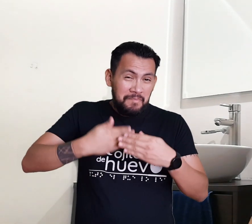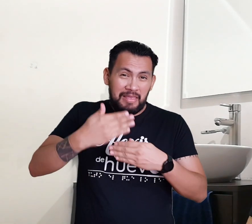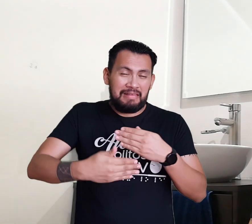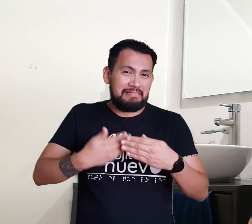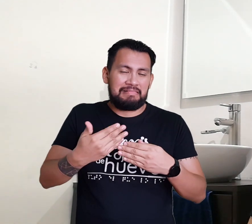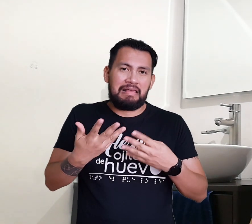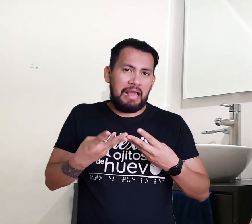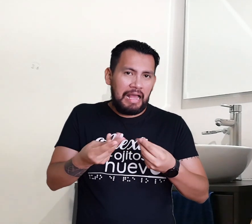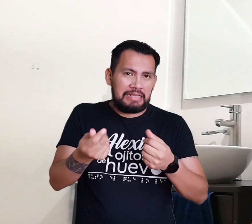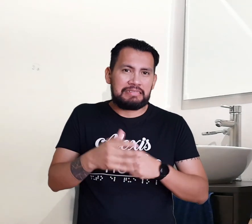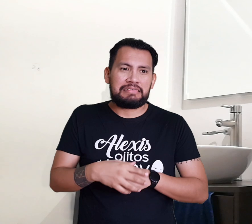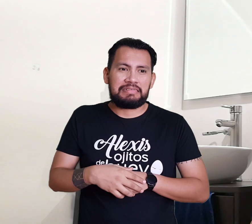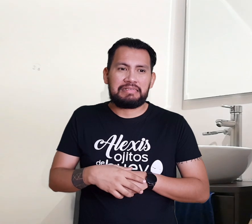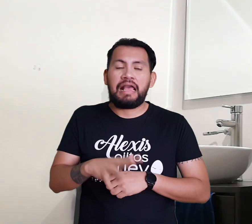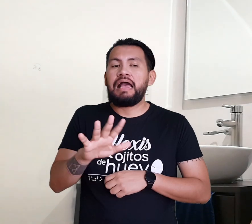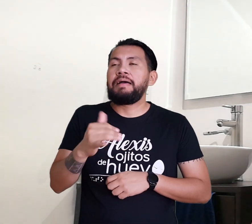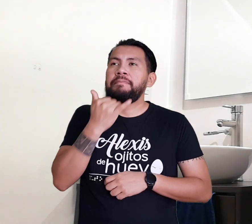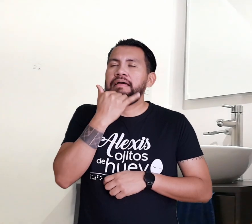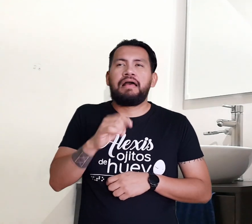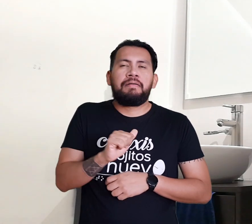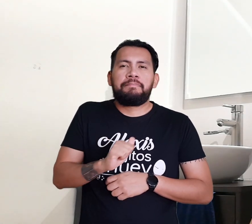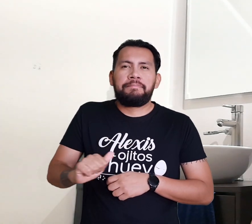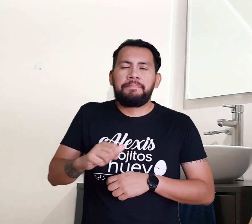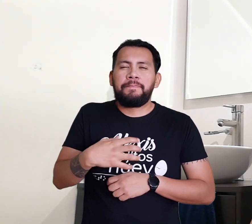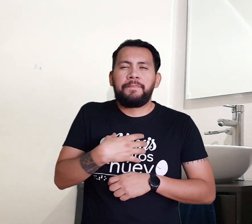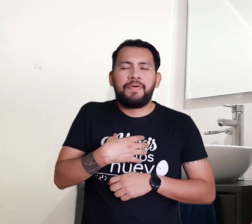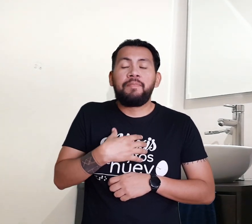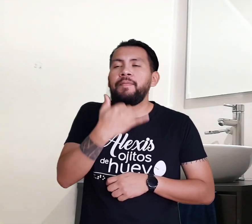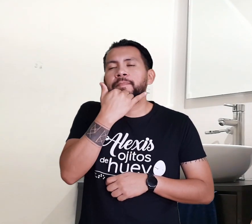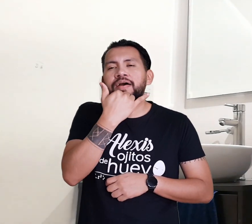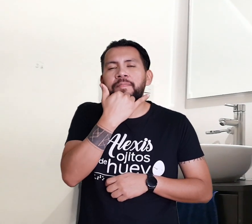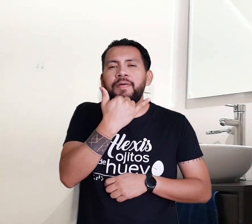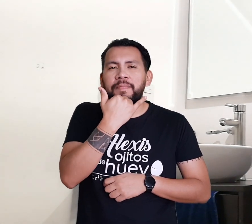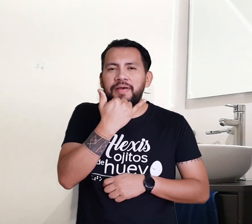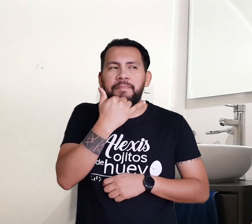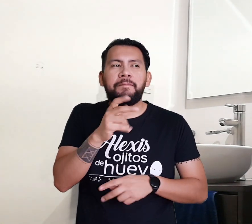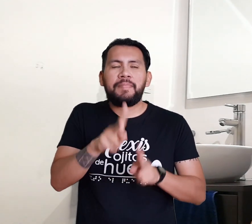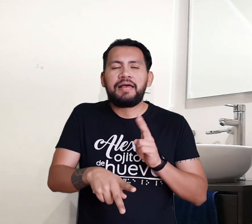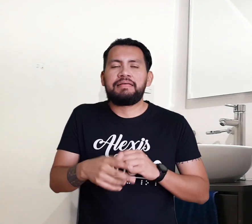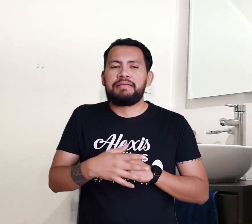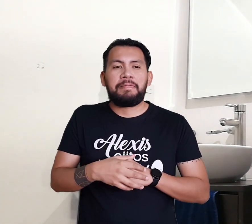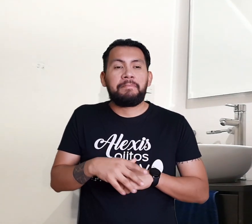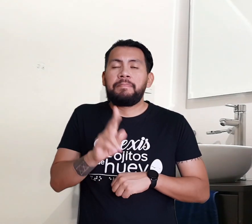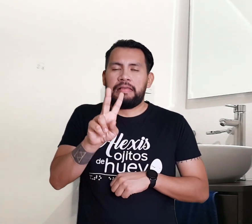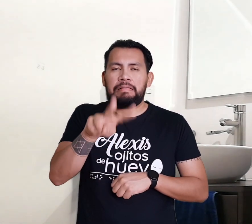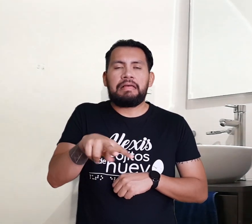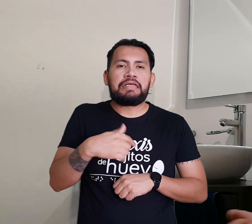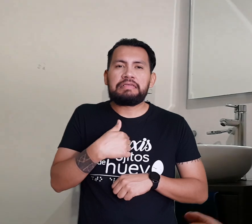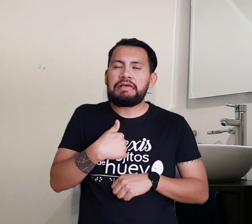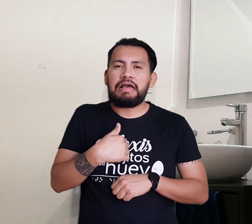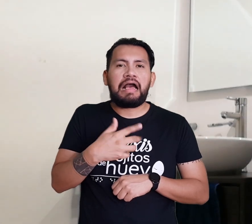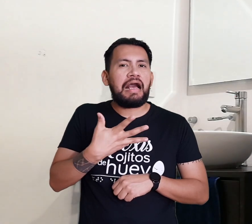De que Ya El siempre sucio de ligas Esté lo suficientemente Desinfectado Porque no le puedes poner Ahí sol Ni esas mamadas